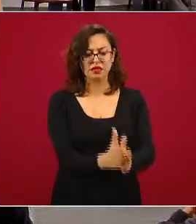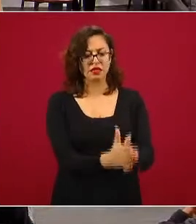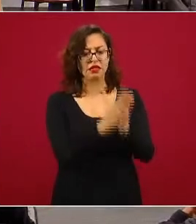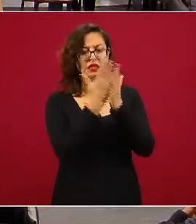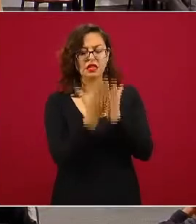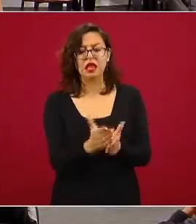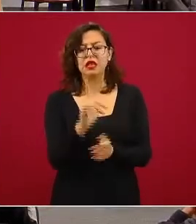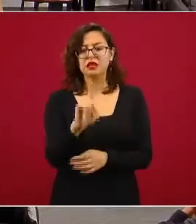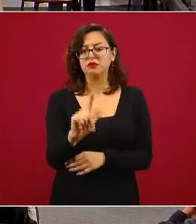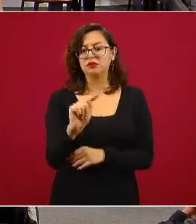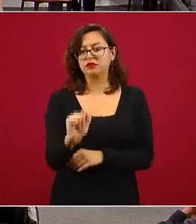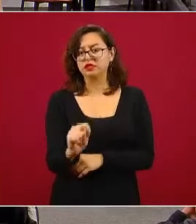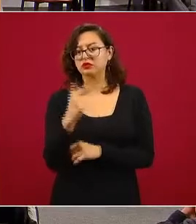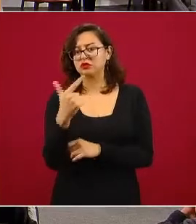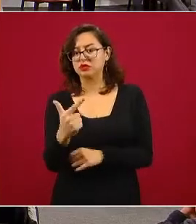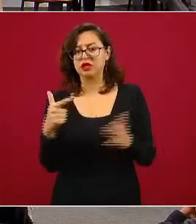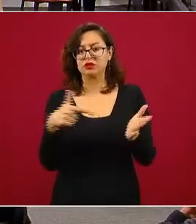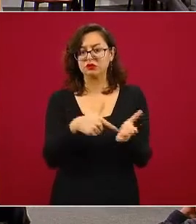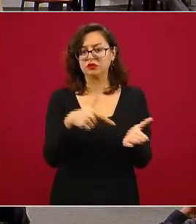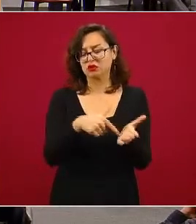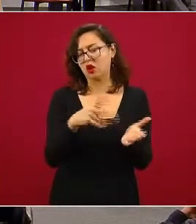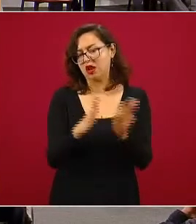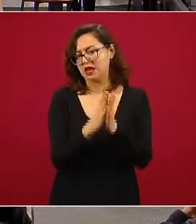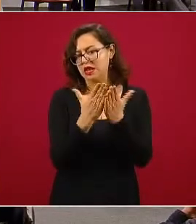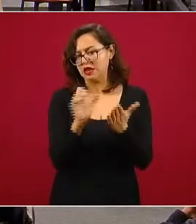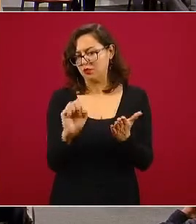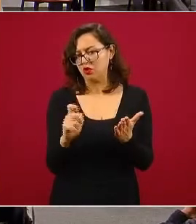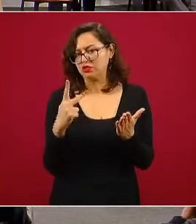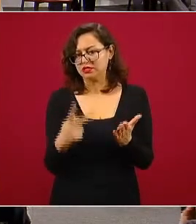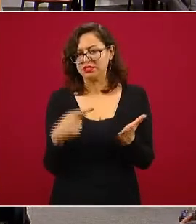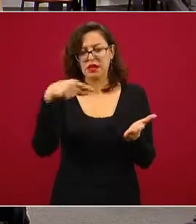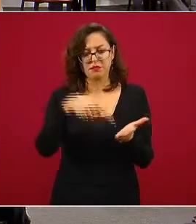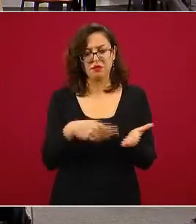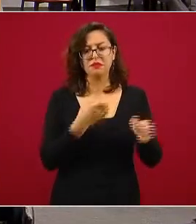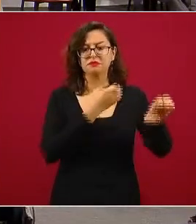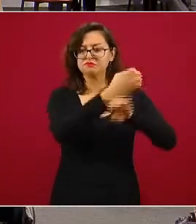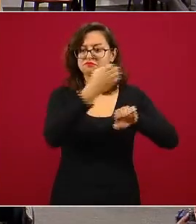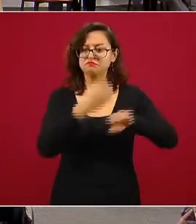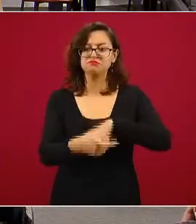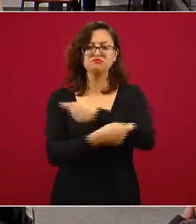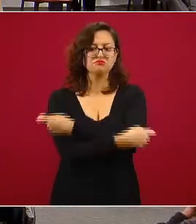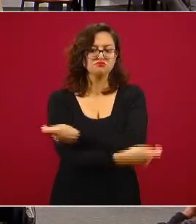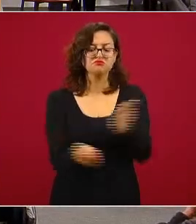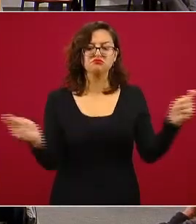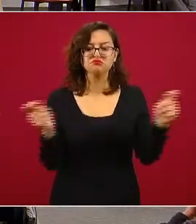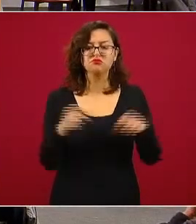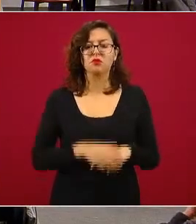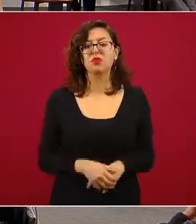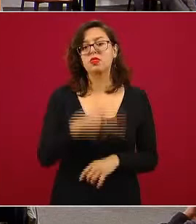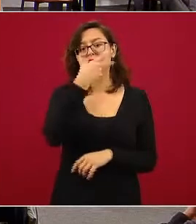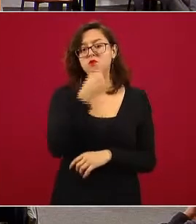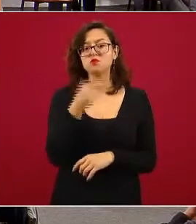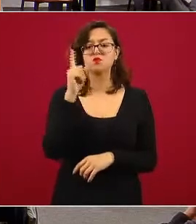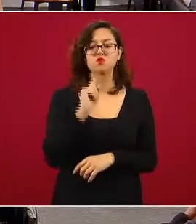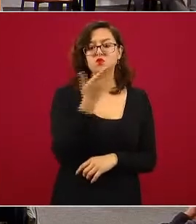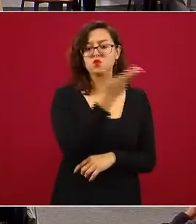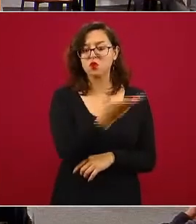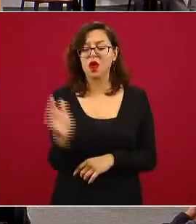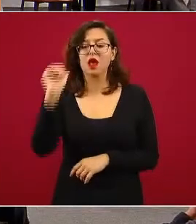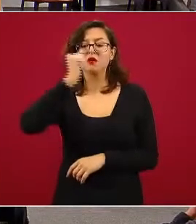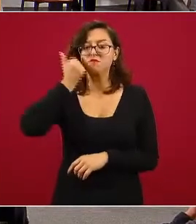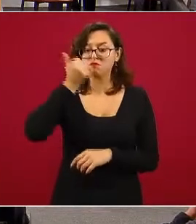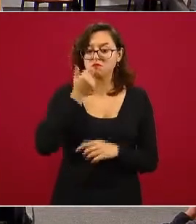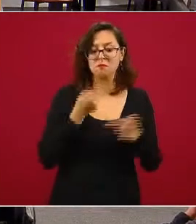estos estarán en los estados para su distribución. Las y los alumnos podrán seguir los planes y